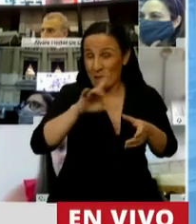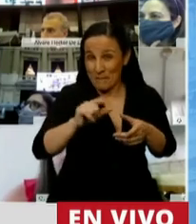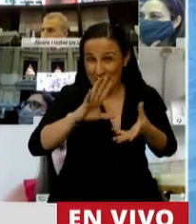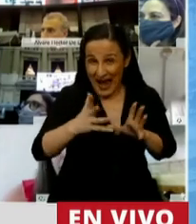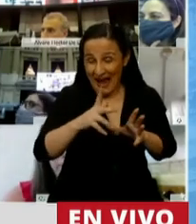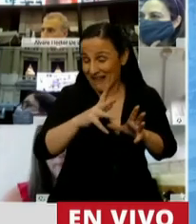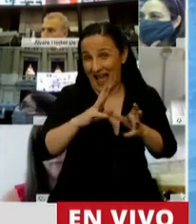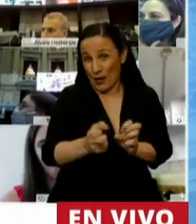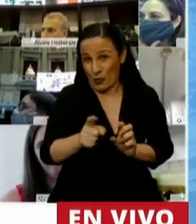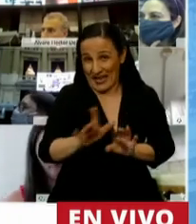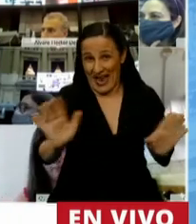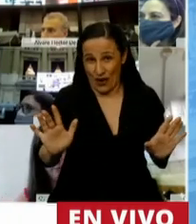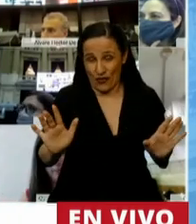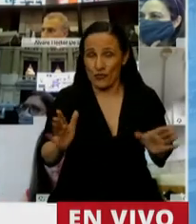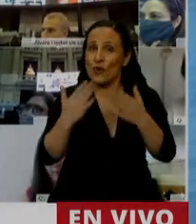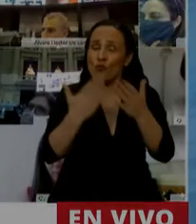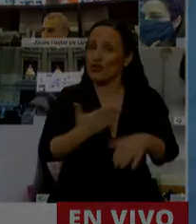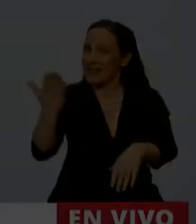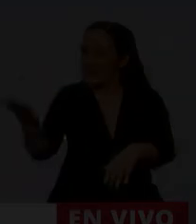presidente. Gracias, diputada Uceda.